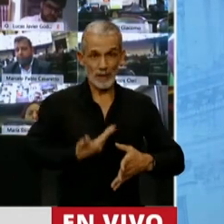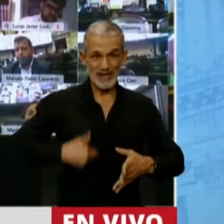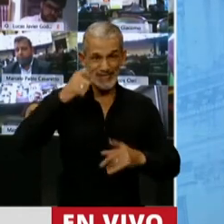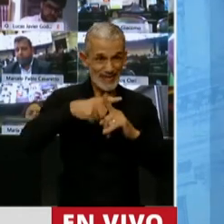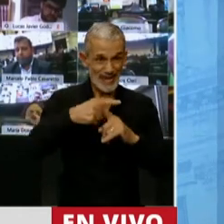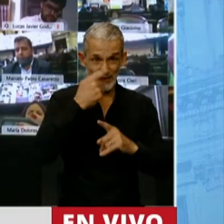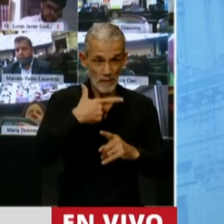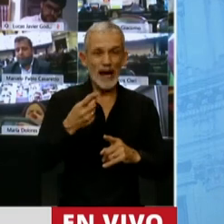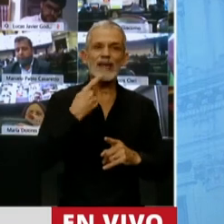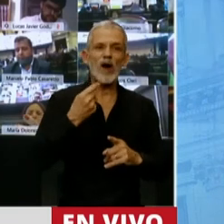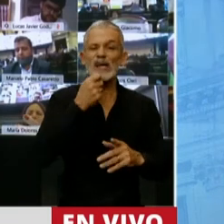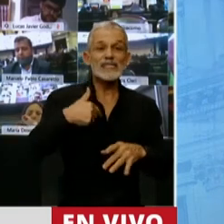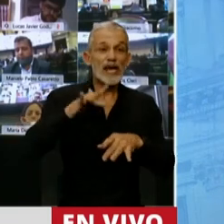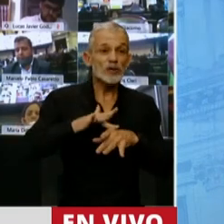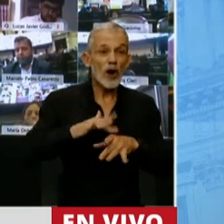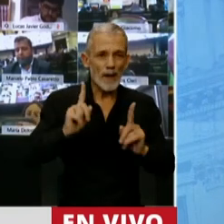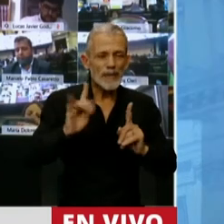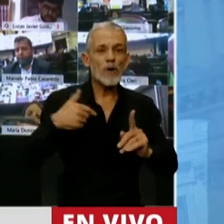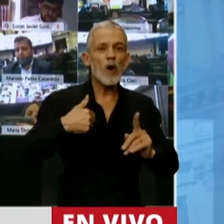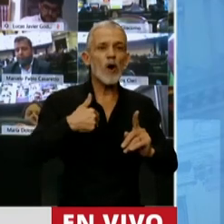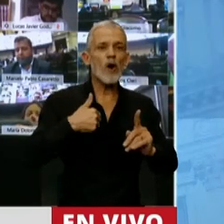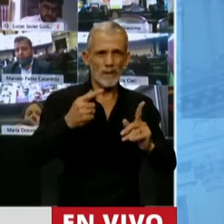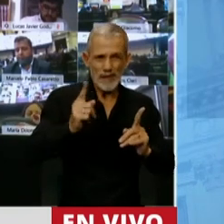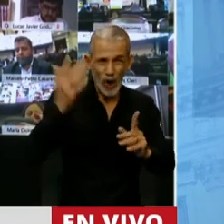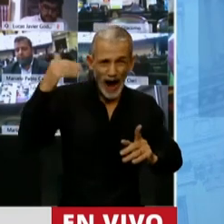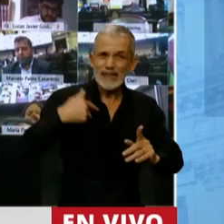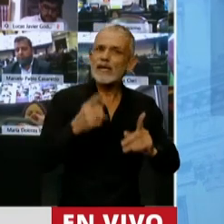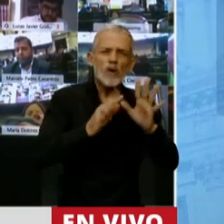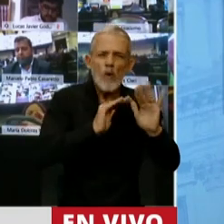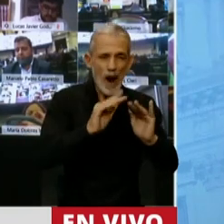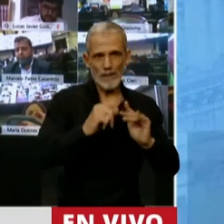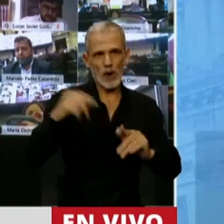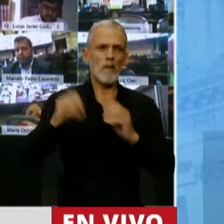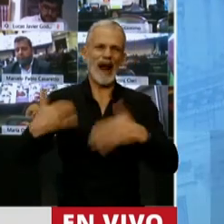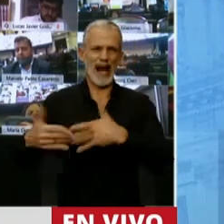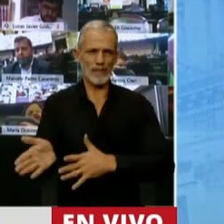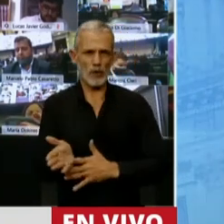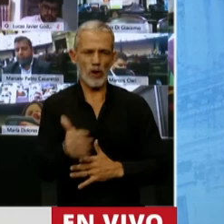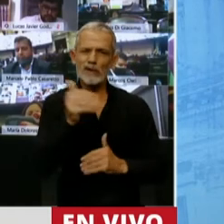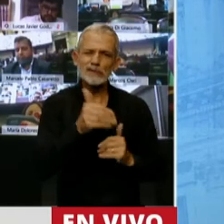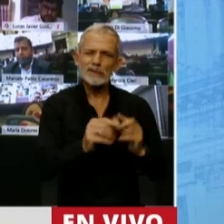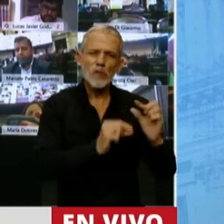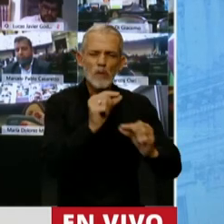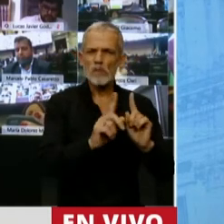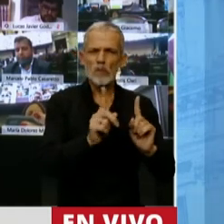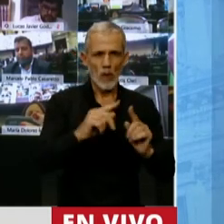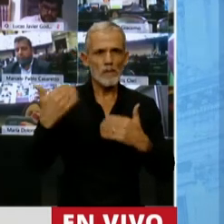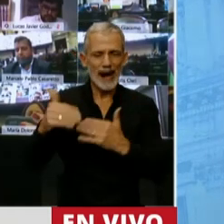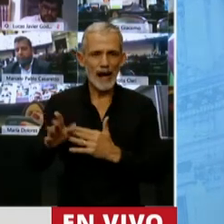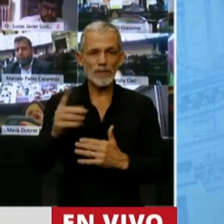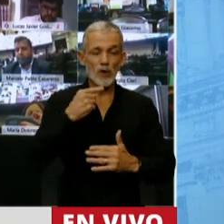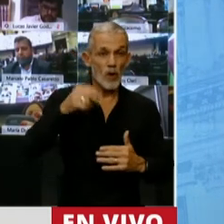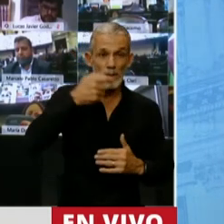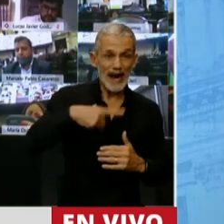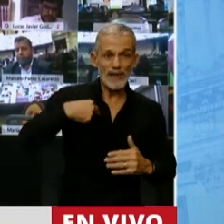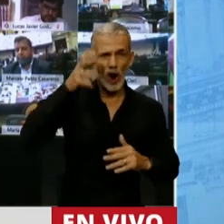Nación en su campaña electoral dijo si me toca gobernar de nuevo voy a hacer lo mismo, pero más rápido. Es decir, la autocrítica de los últimos 4 años no es que se le fue